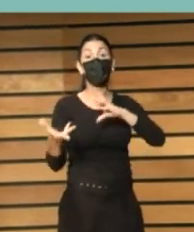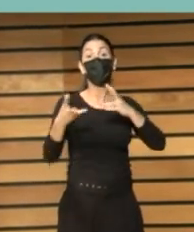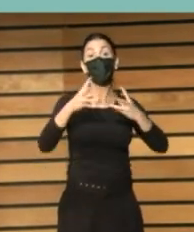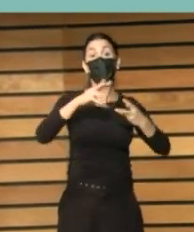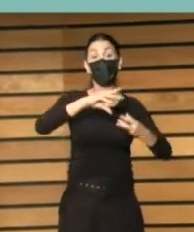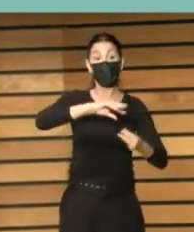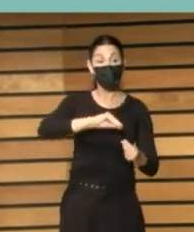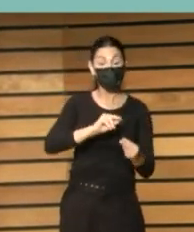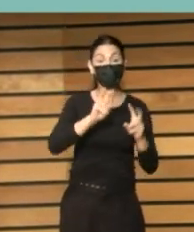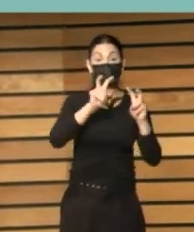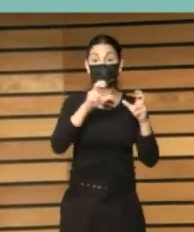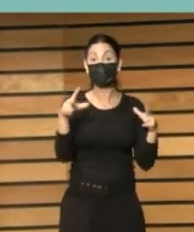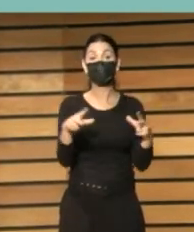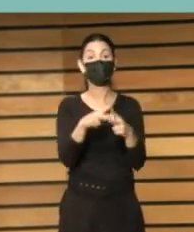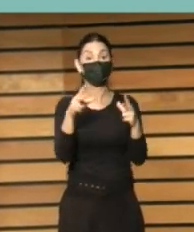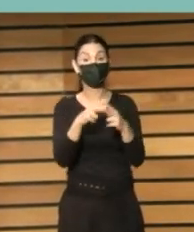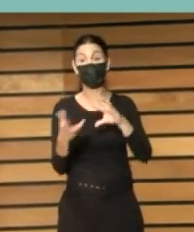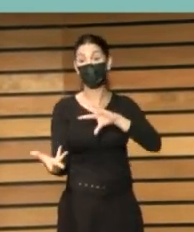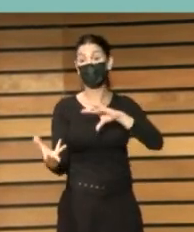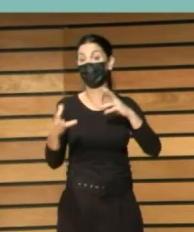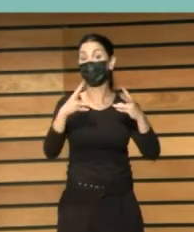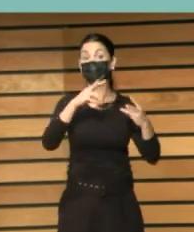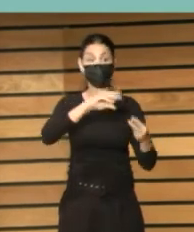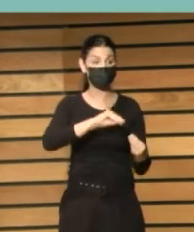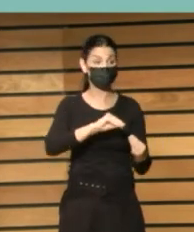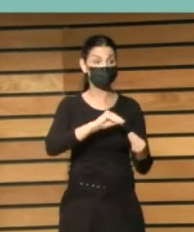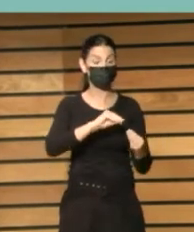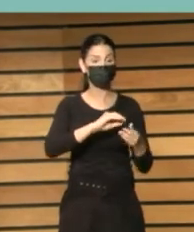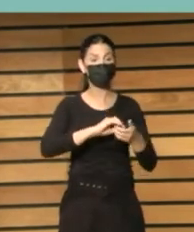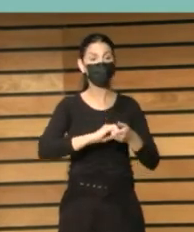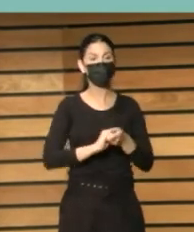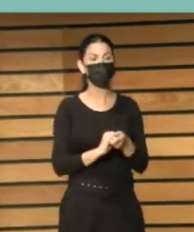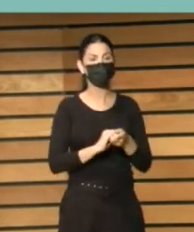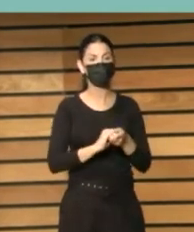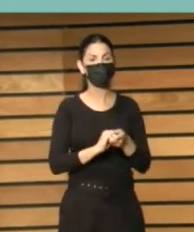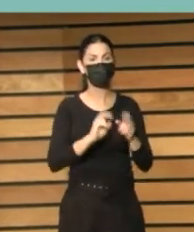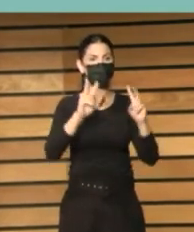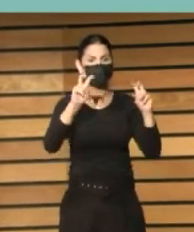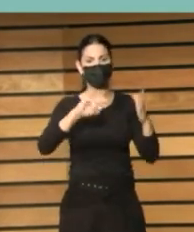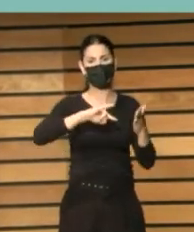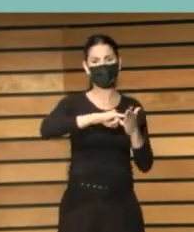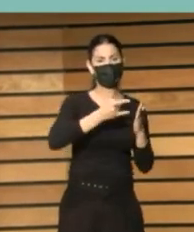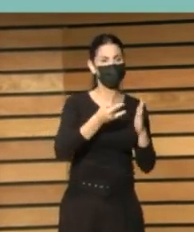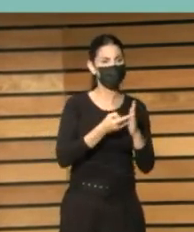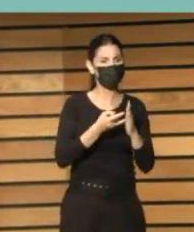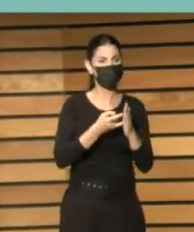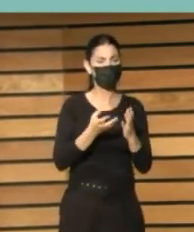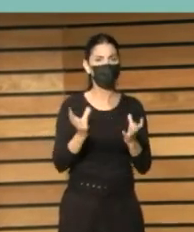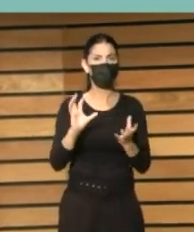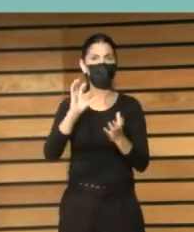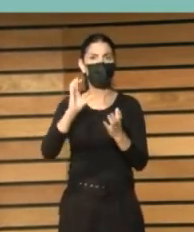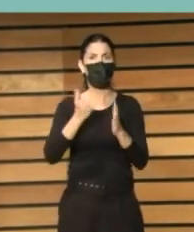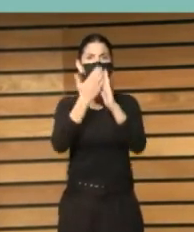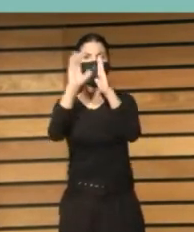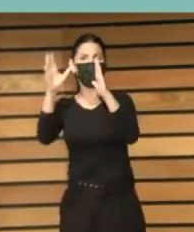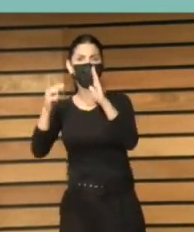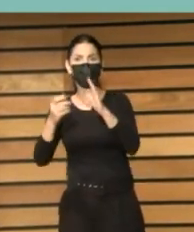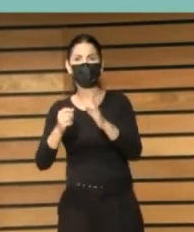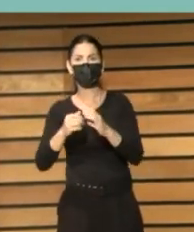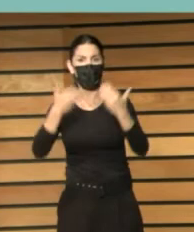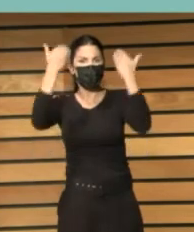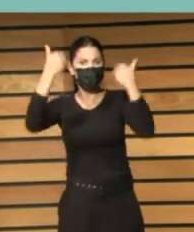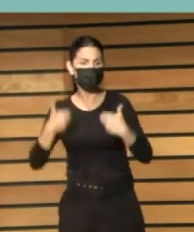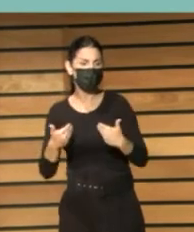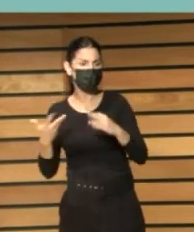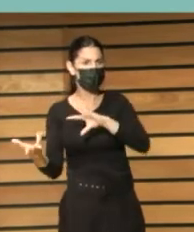patologías sociales que van a generar esta disrupción de carácter tecnológica van a hacer todavía mucho